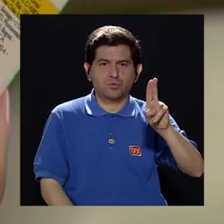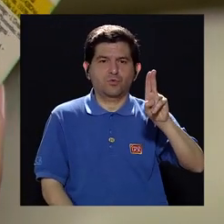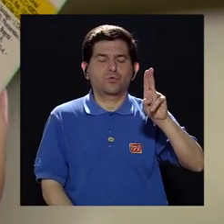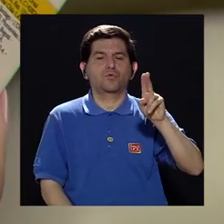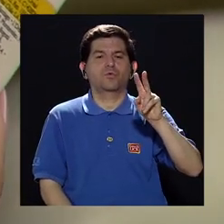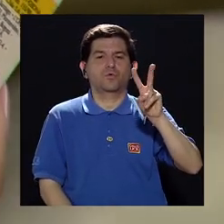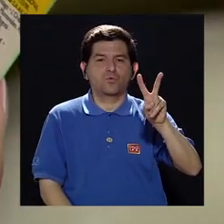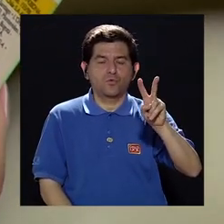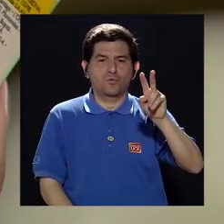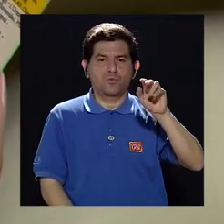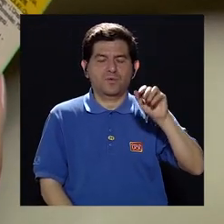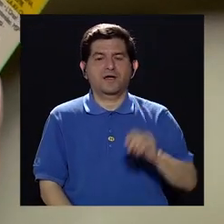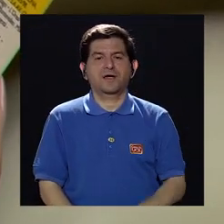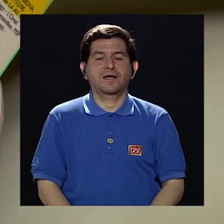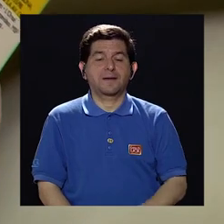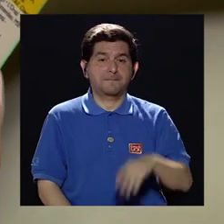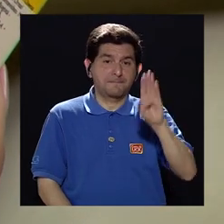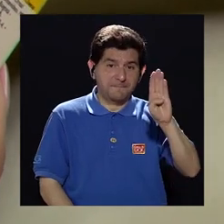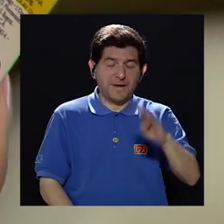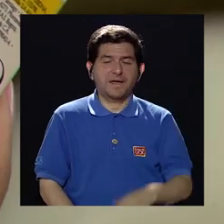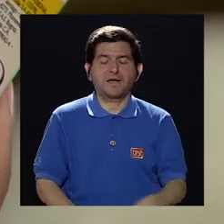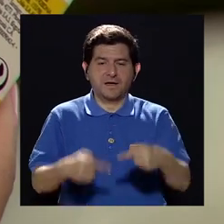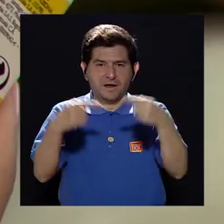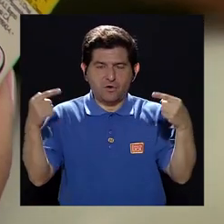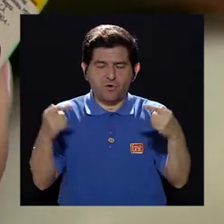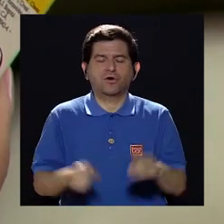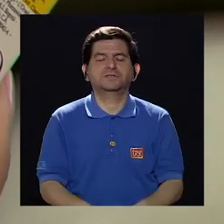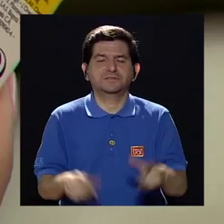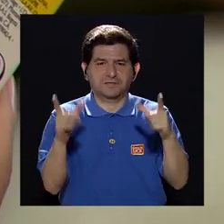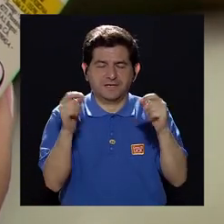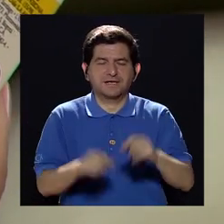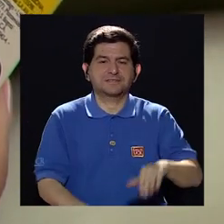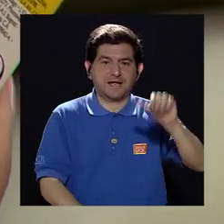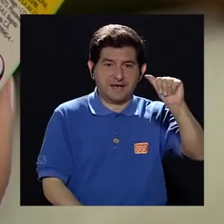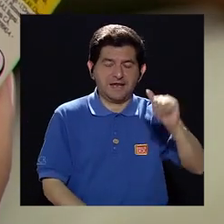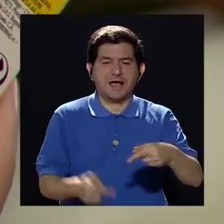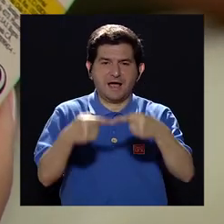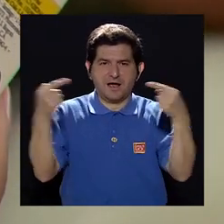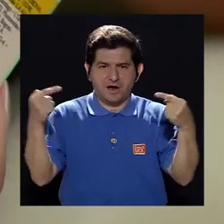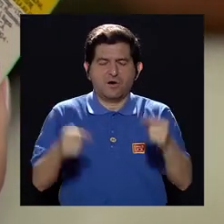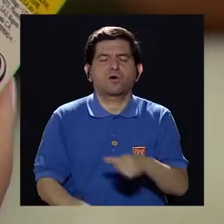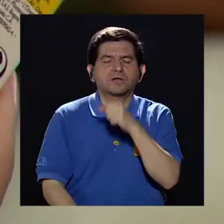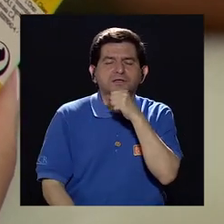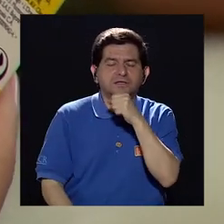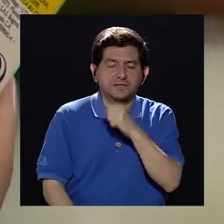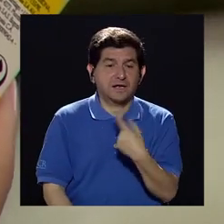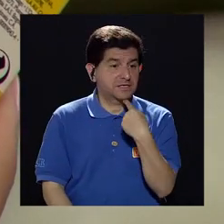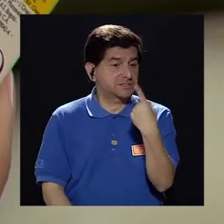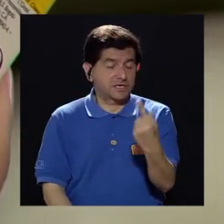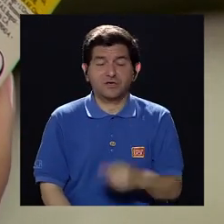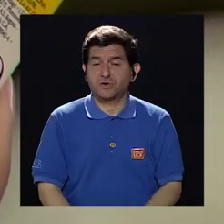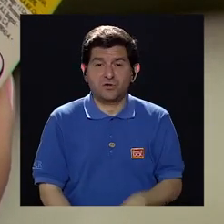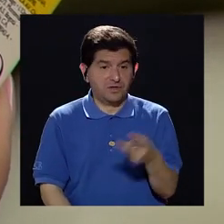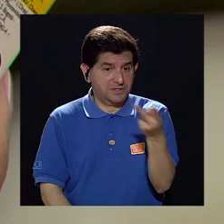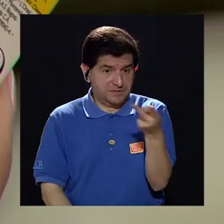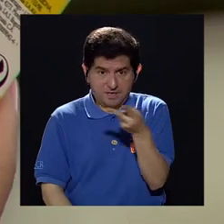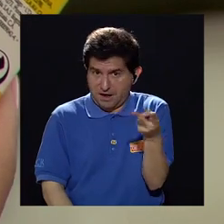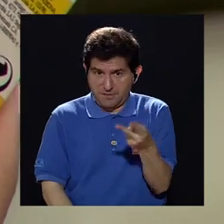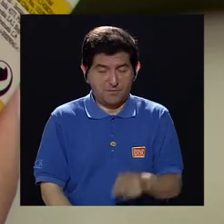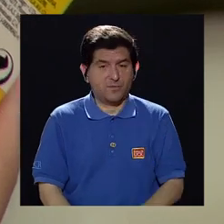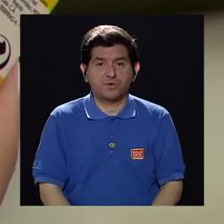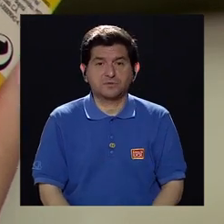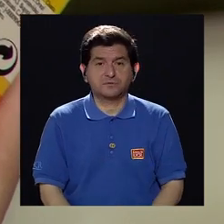B de la quemadura y el cáncer y el A del envejecimiento y el cáncer. Si no dice VB,